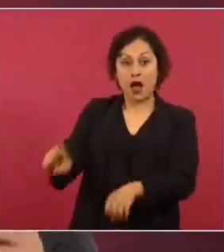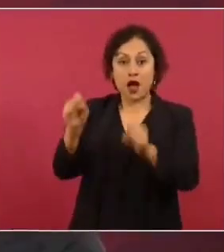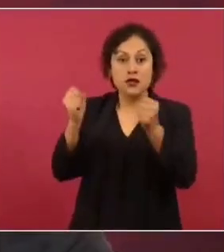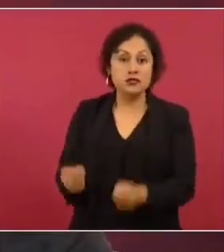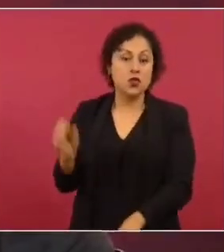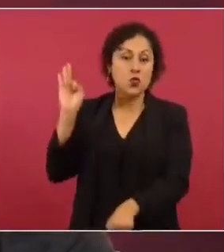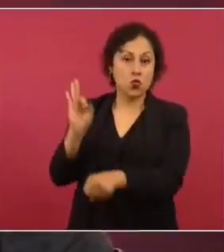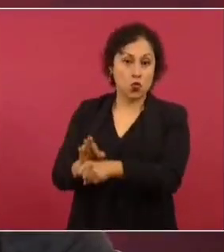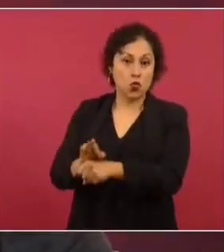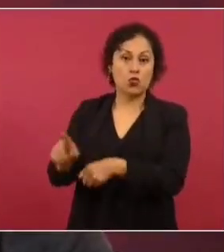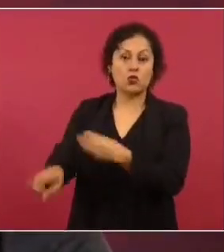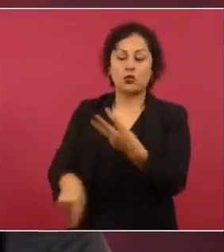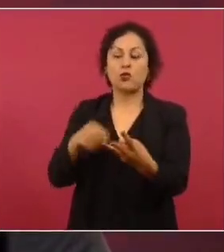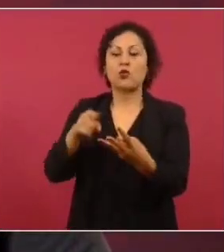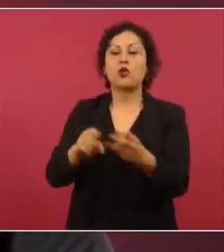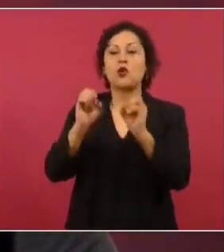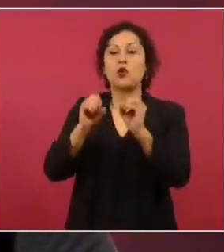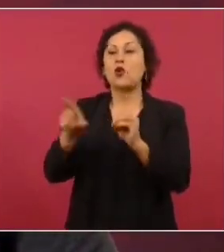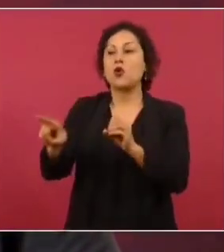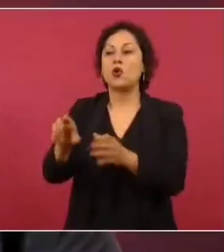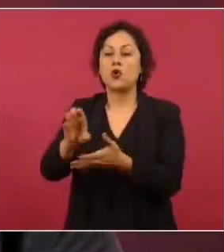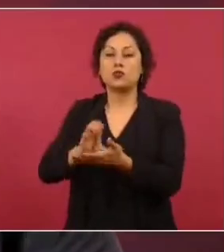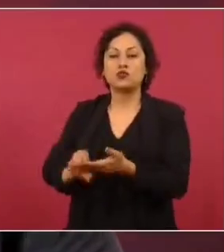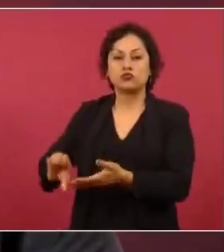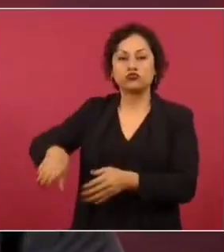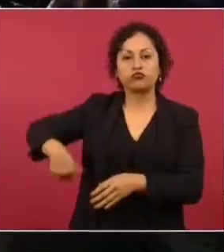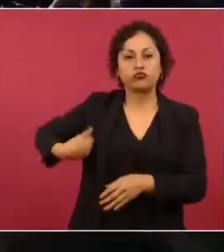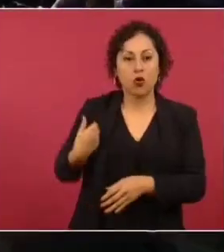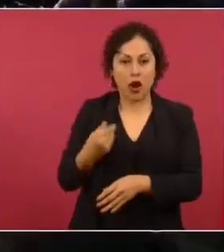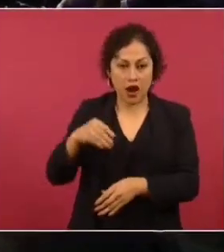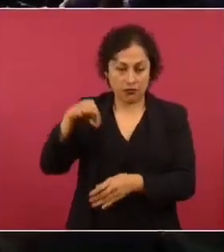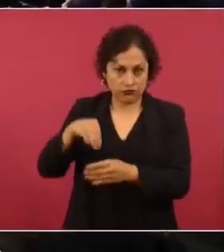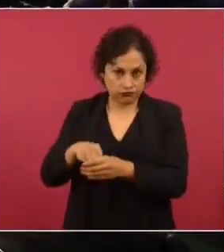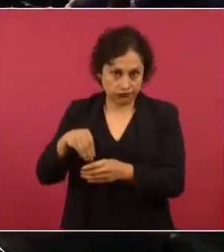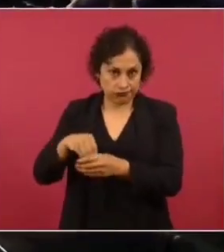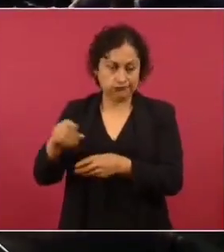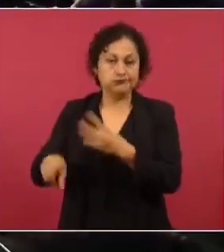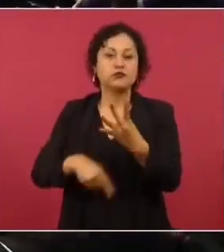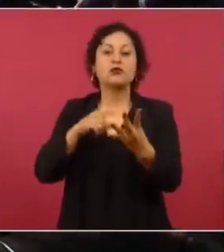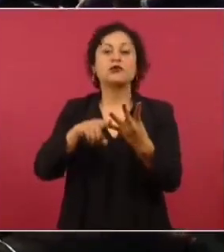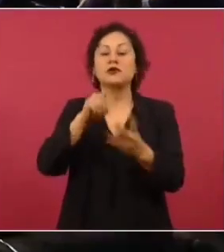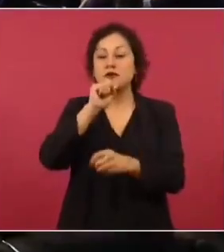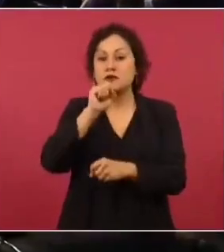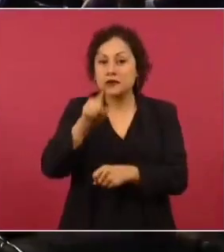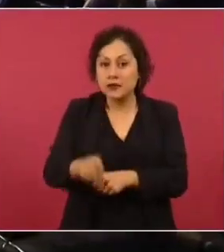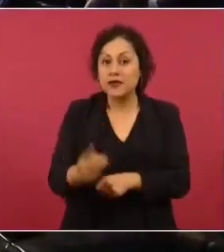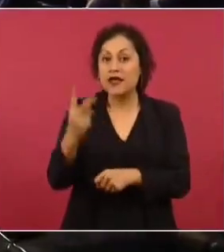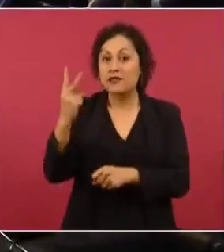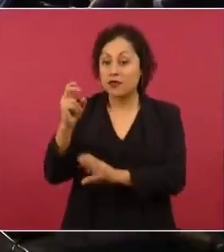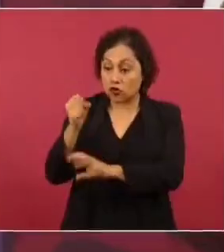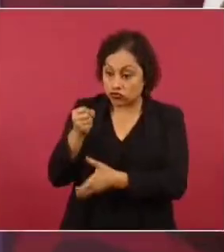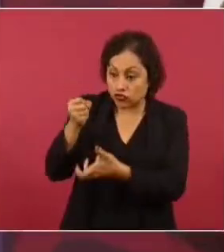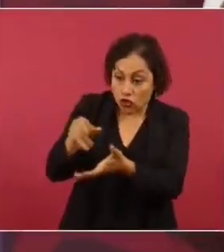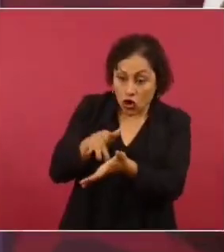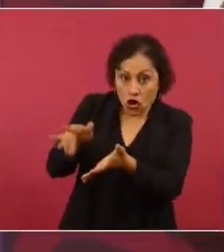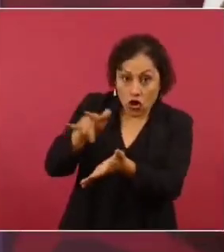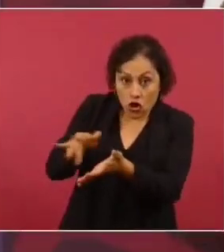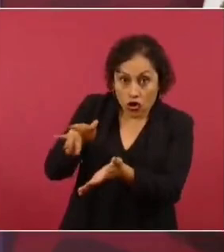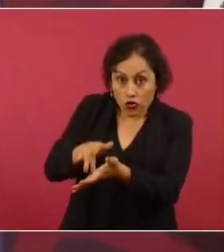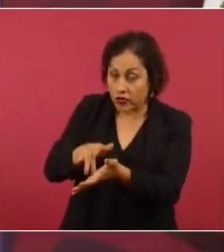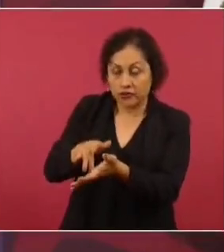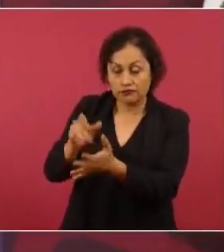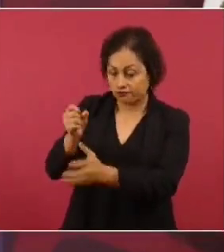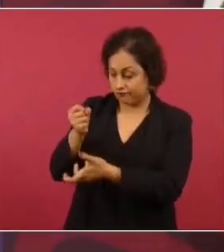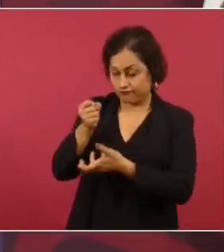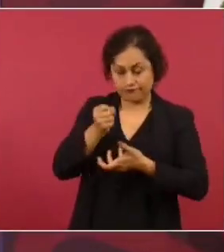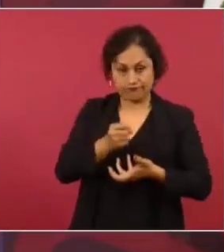el seguro de separación individualizada. Se instruye para que desaparezcan dos fideicomisos específicos, uno de